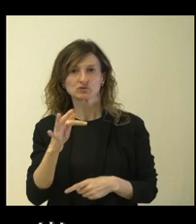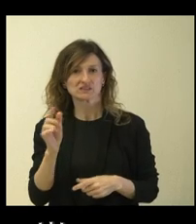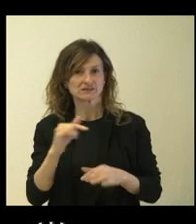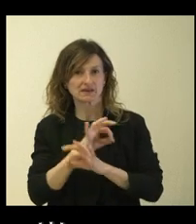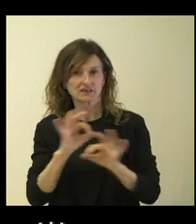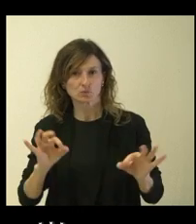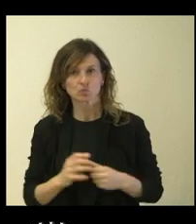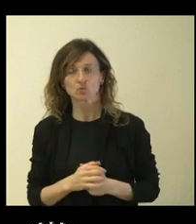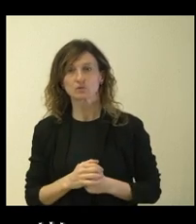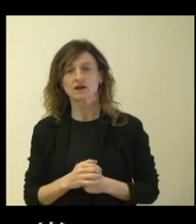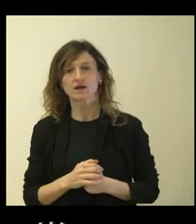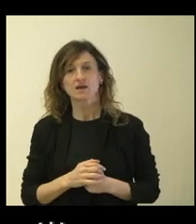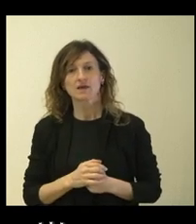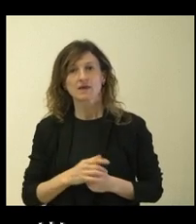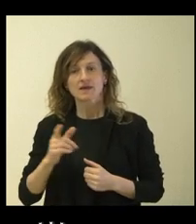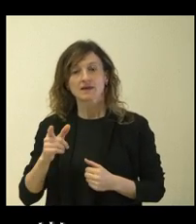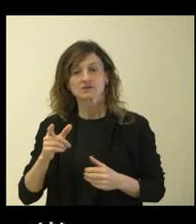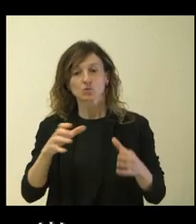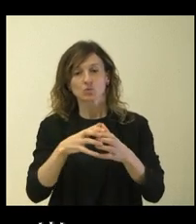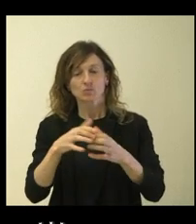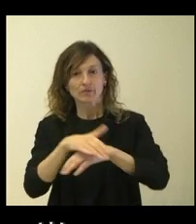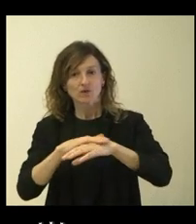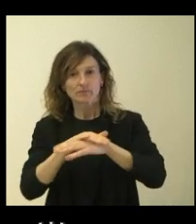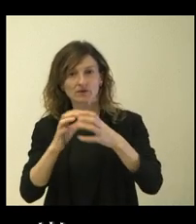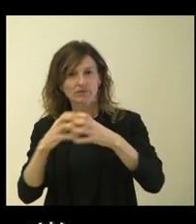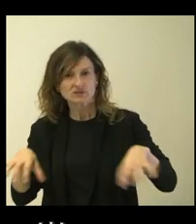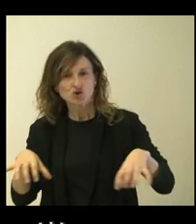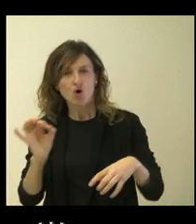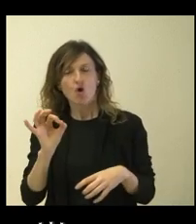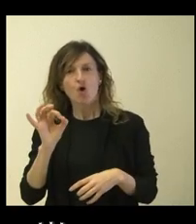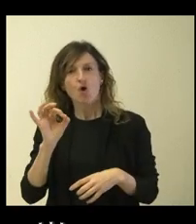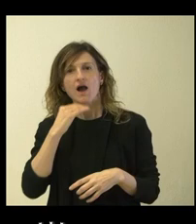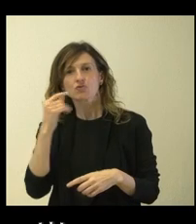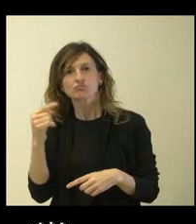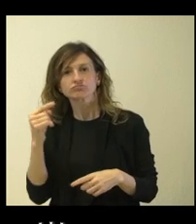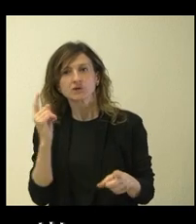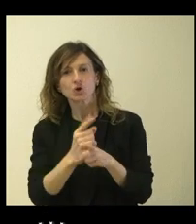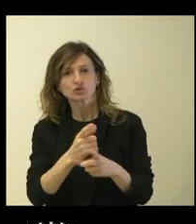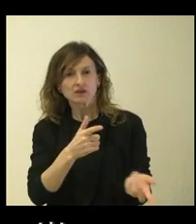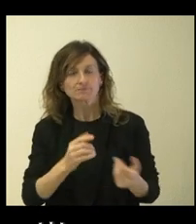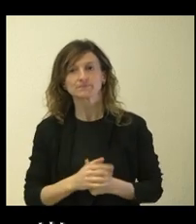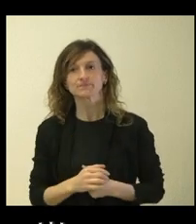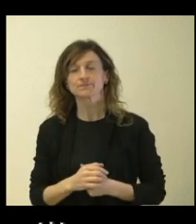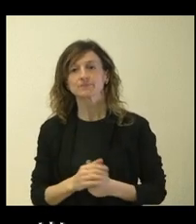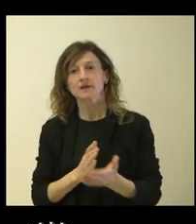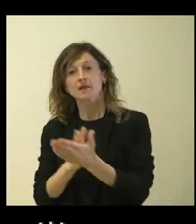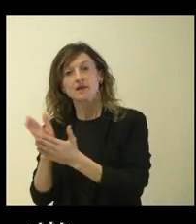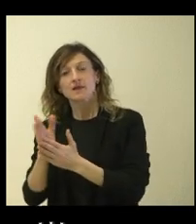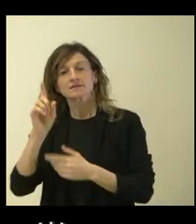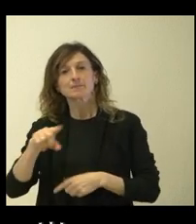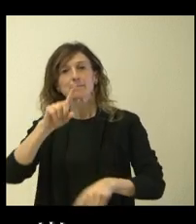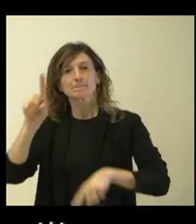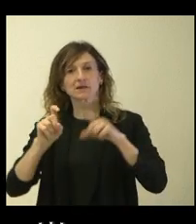No sé si esta medida ha generado algún tipo de división en el Gobierno y si han planteado alguna objeción su socio. Y luego, por otro lado, también quería preguntar